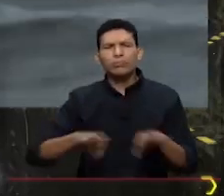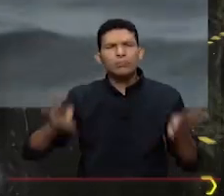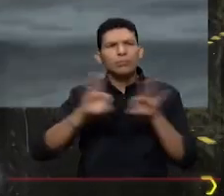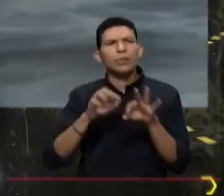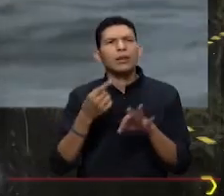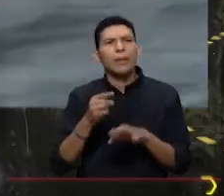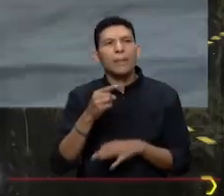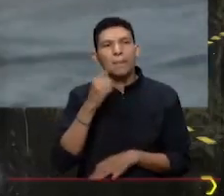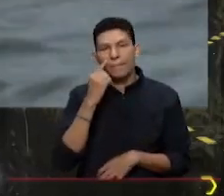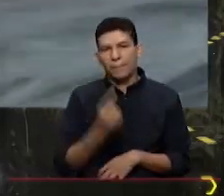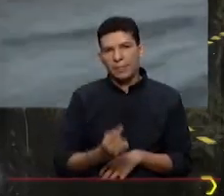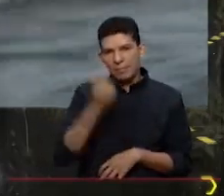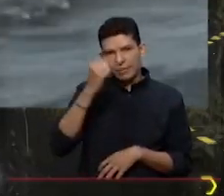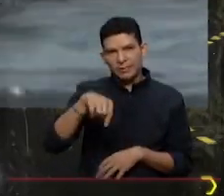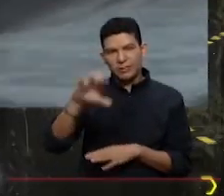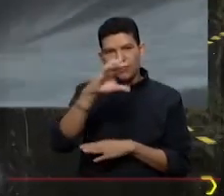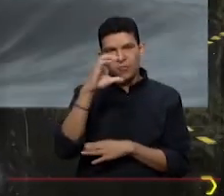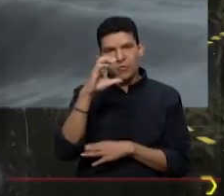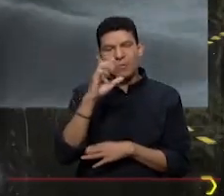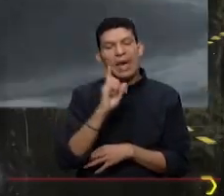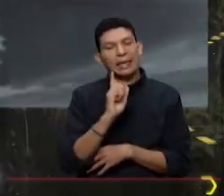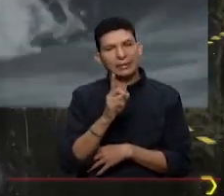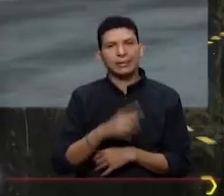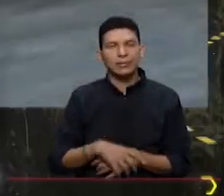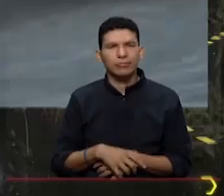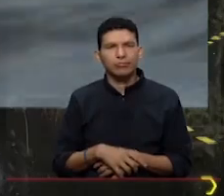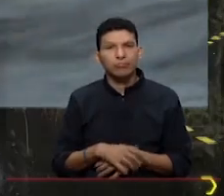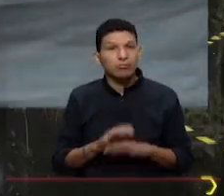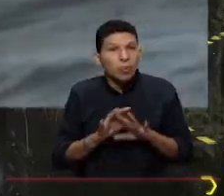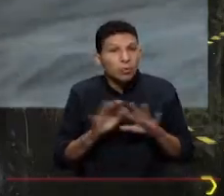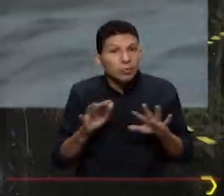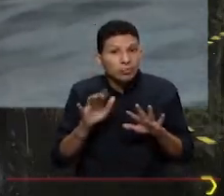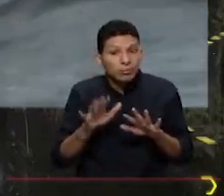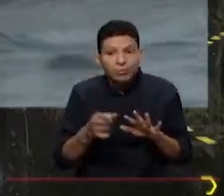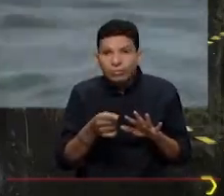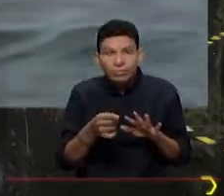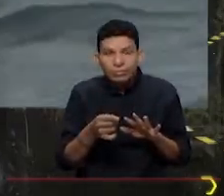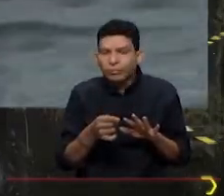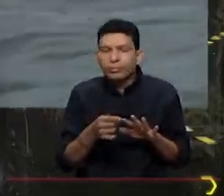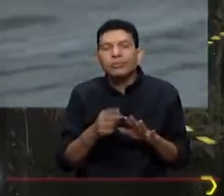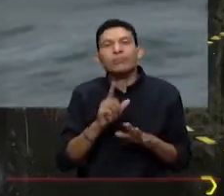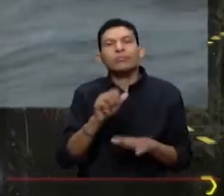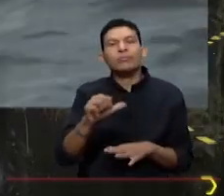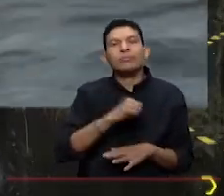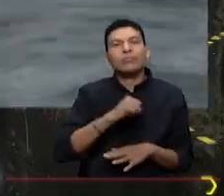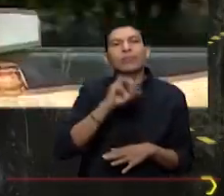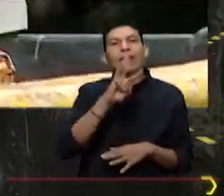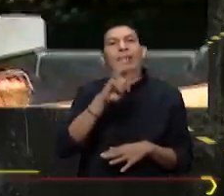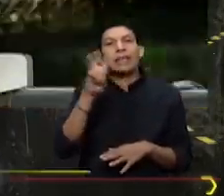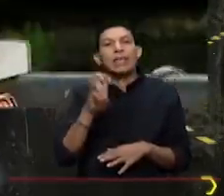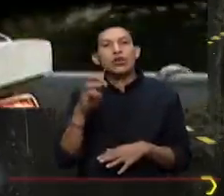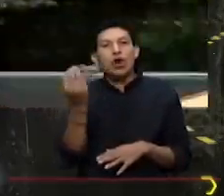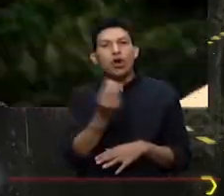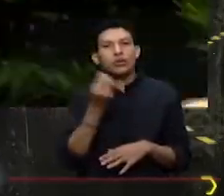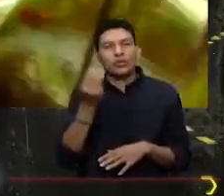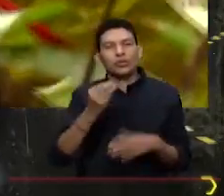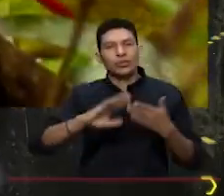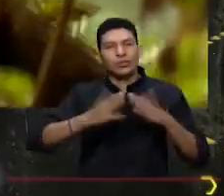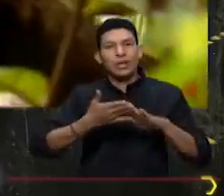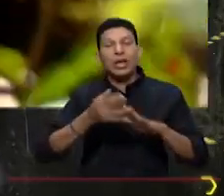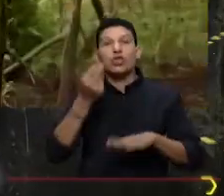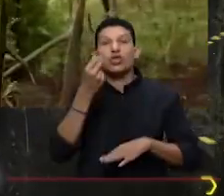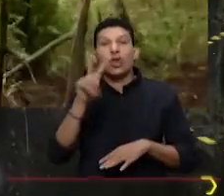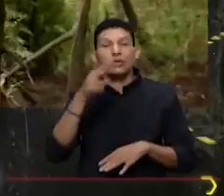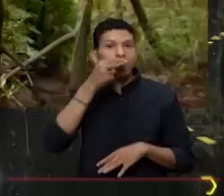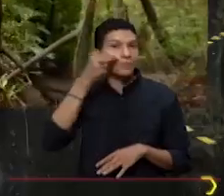es que este es el primero en el país, pero no solamente eso, tiene 38 consejos comunitarios y 12 comunidades